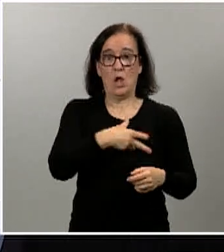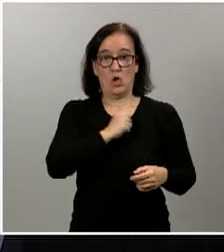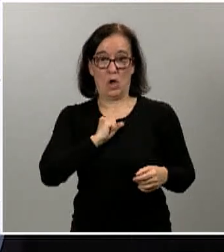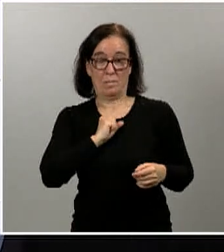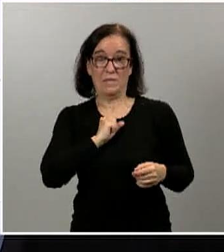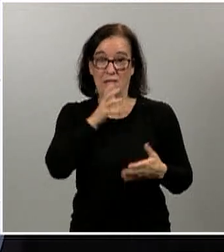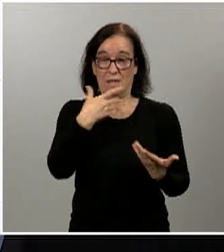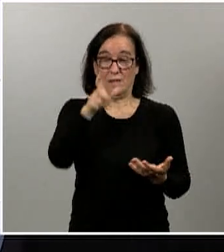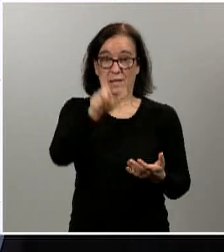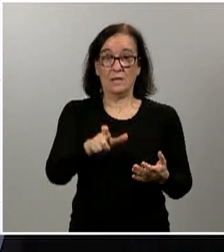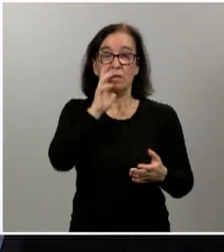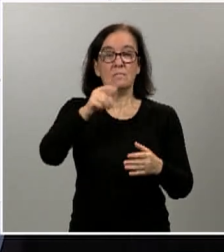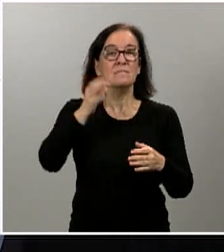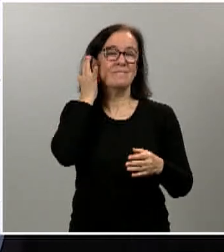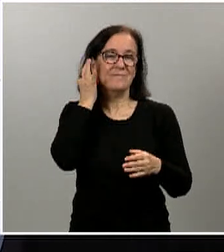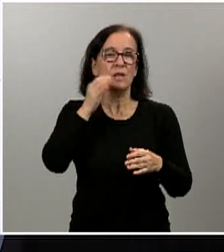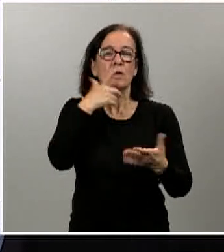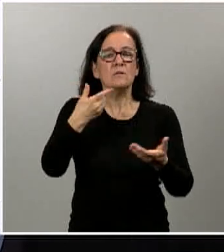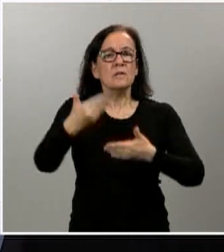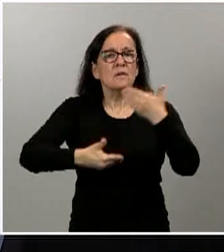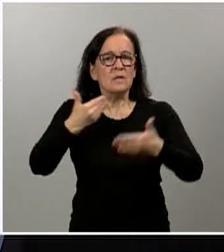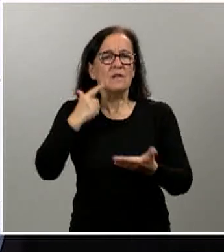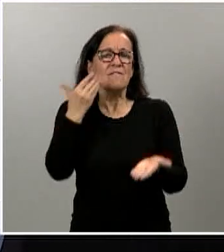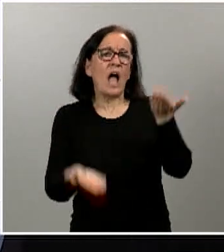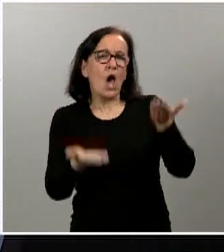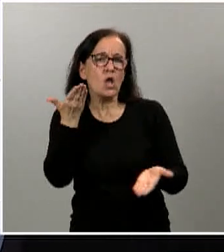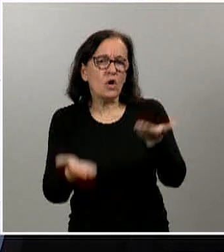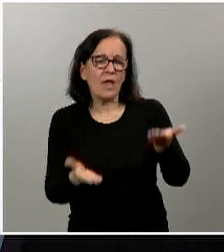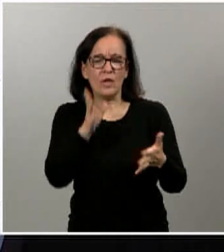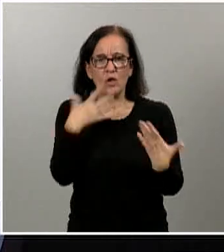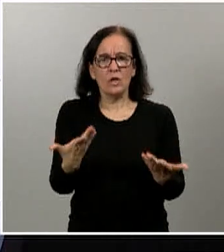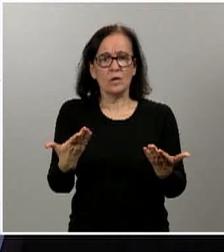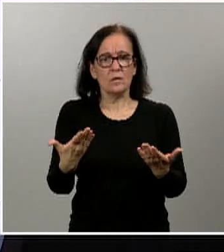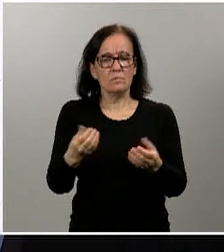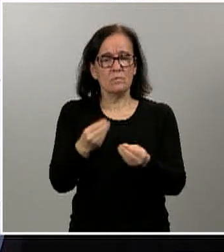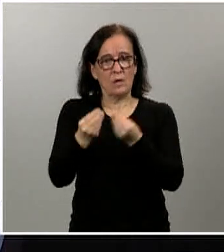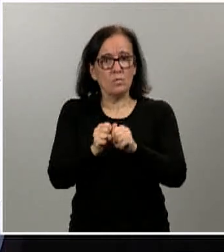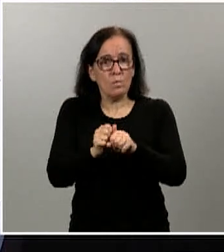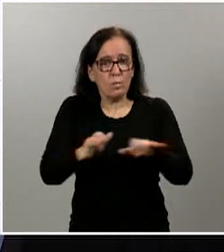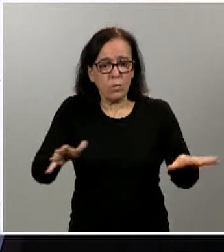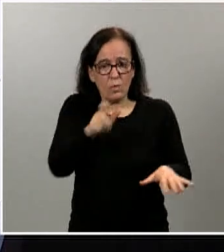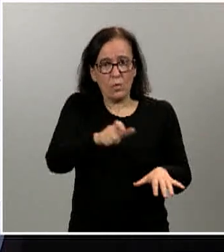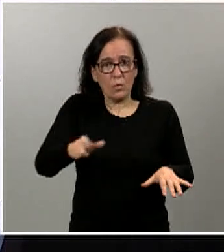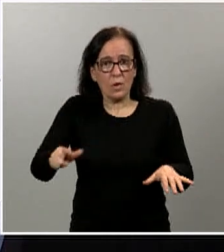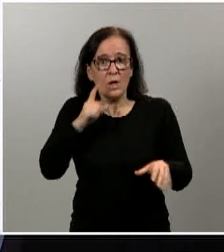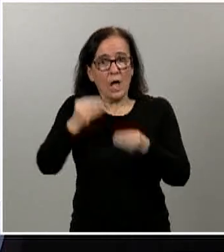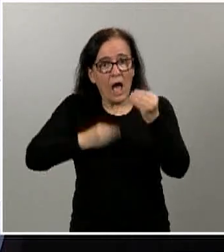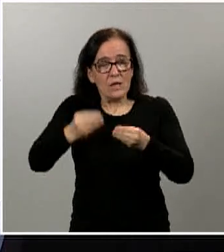transcurriendo la jornada, qué valoración se puede hacer en estos momentos del dispositivo establecido a tal efecto, comisaria.